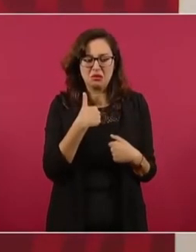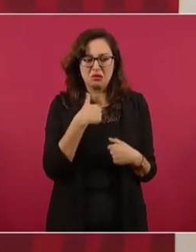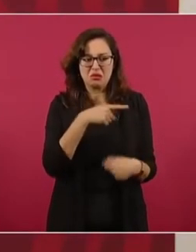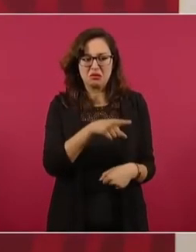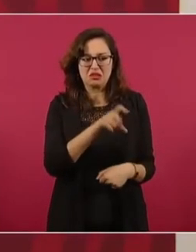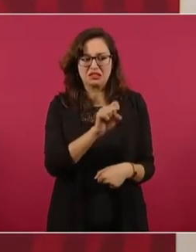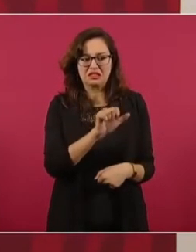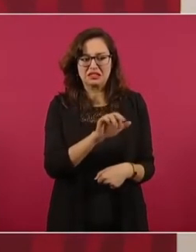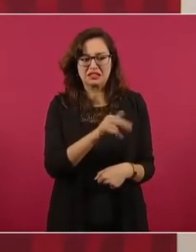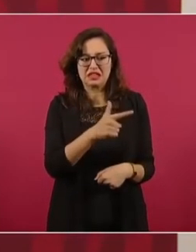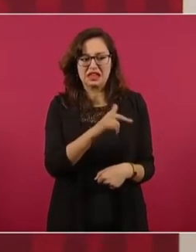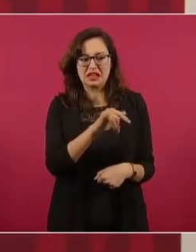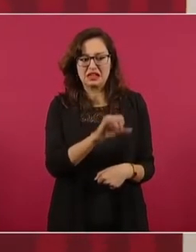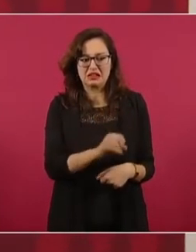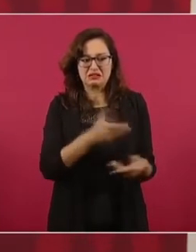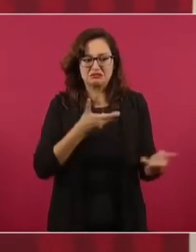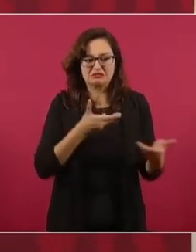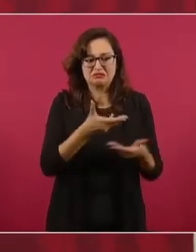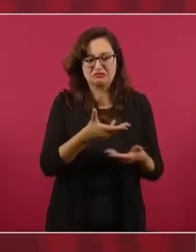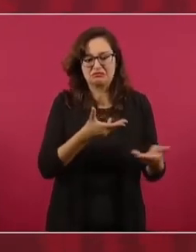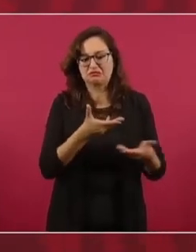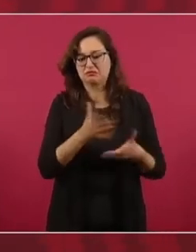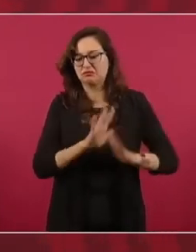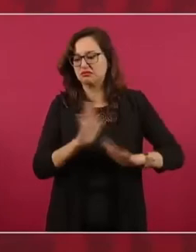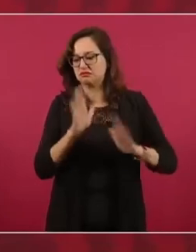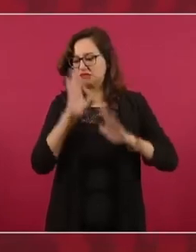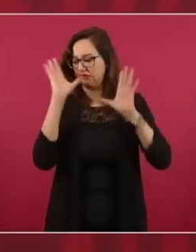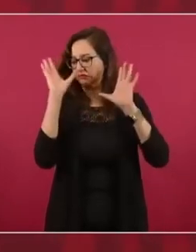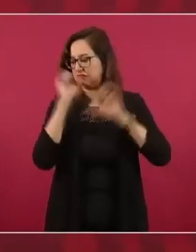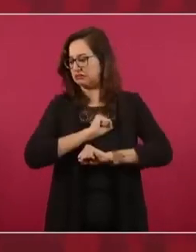Yo creo que es recíproco, nos aburriríamos.